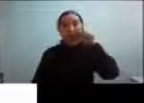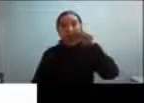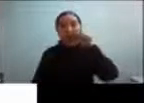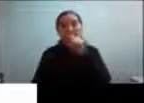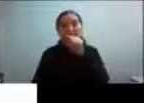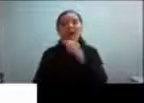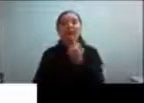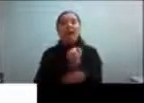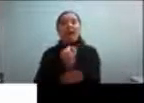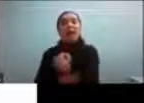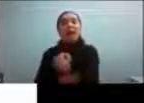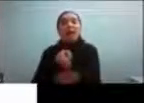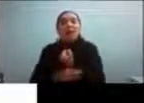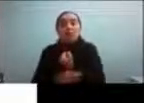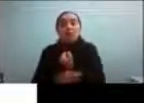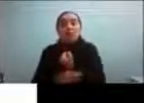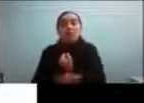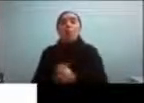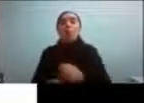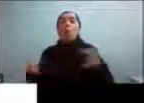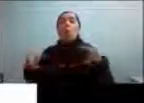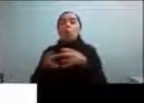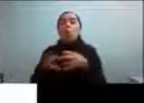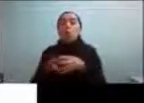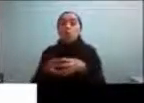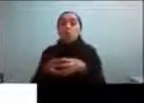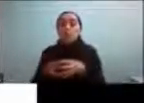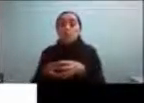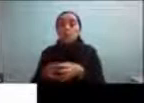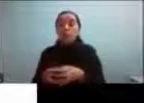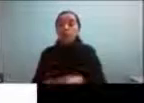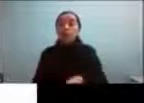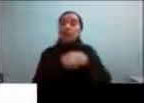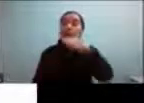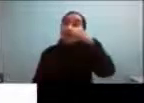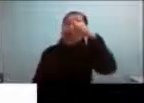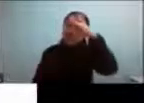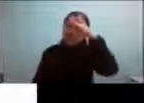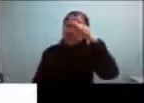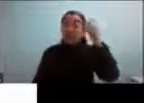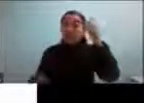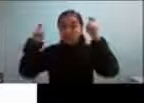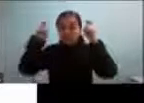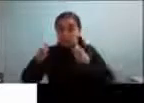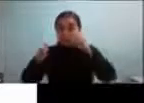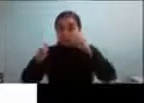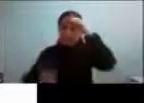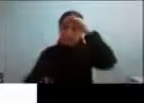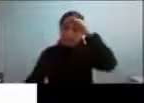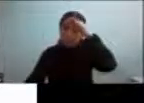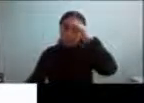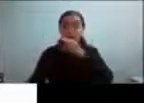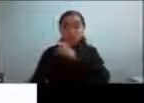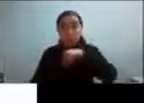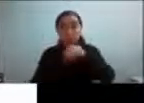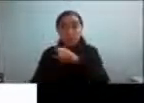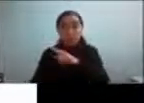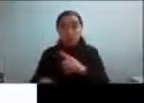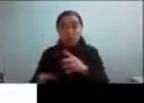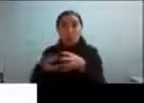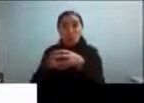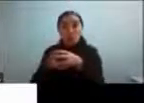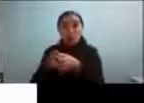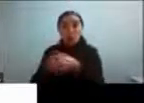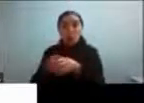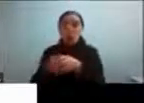Expert by Experience que es un grupo que de autistas y de gente en la comunidad autista a veces son padres